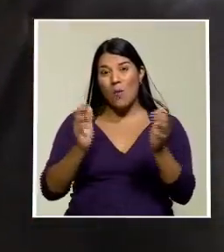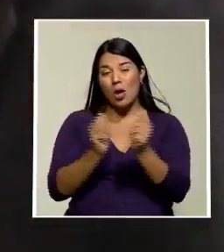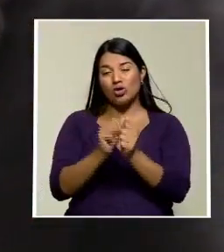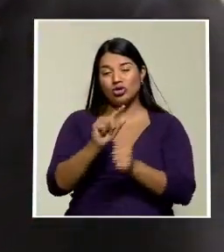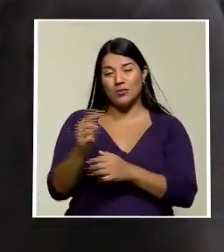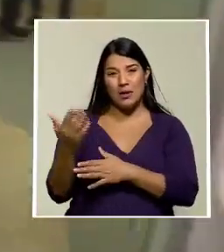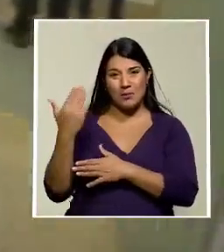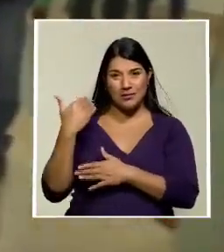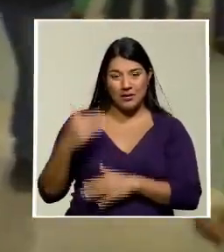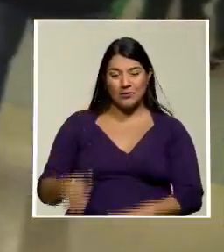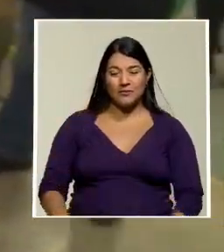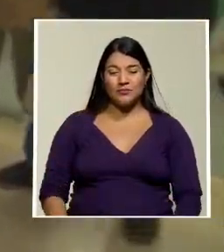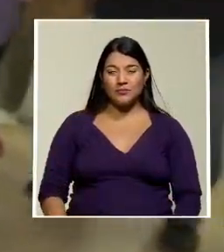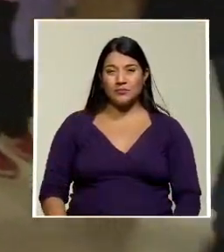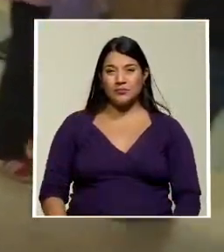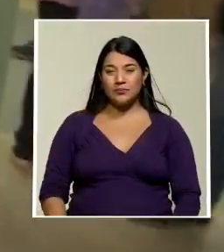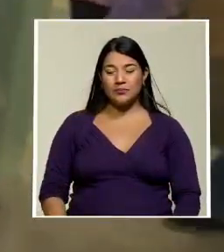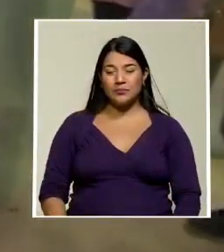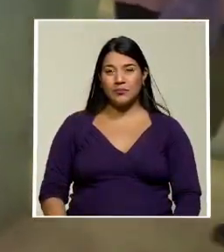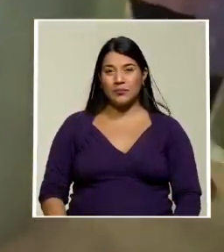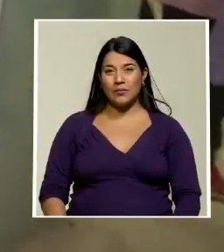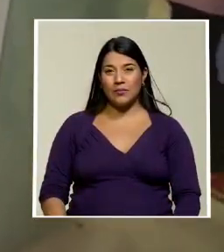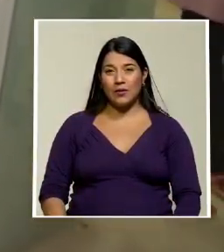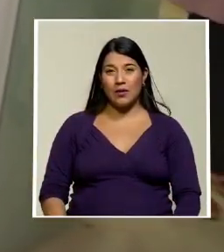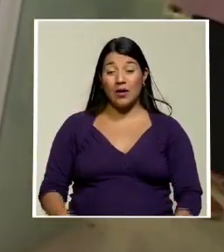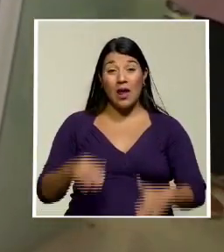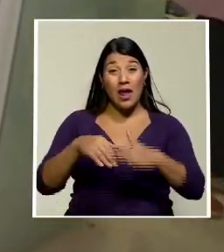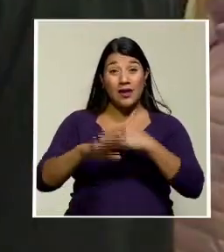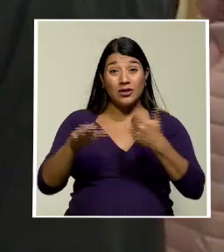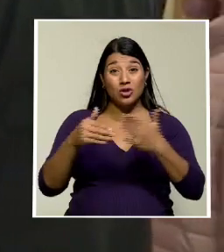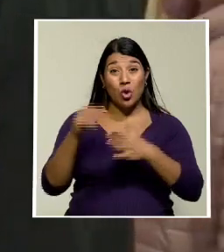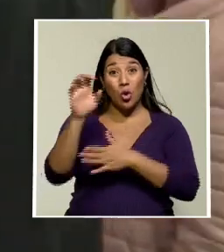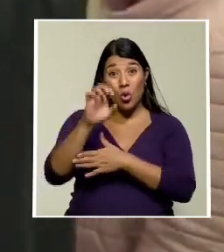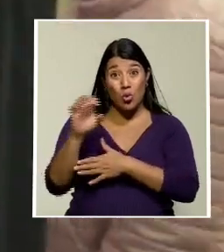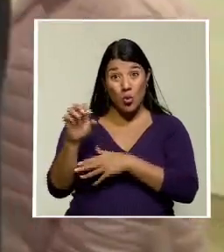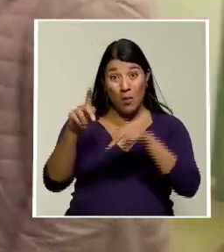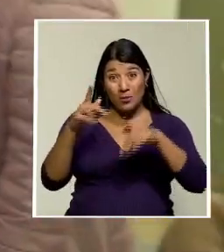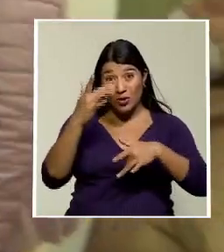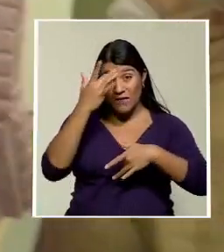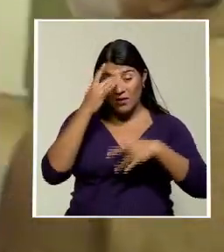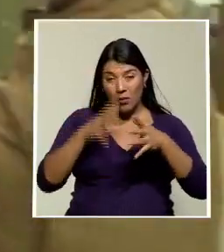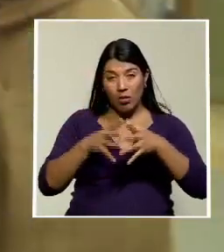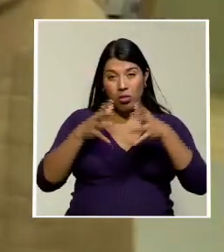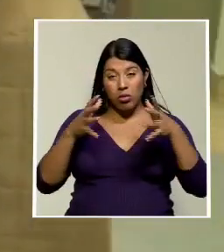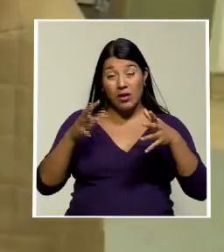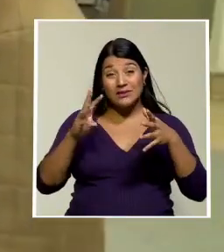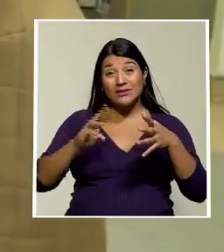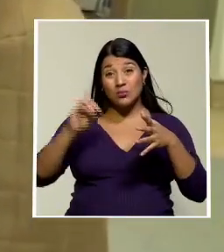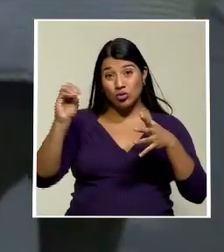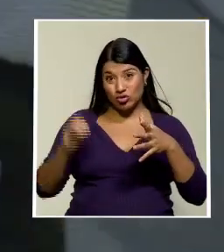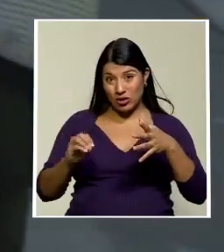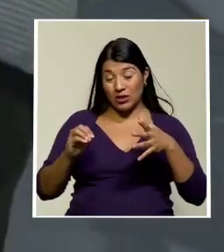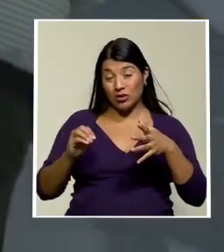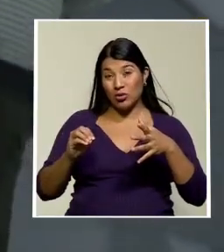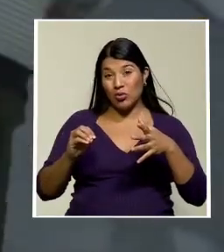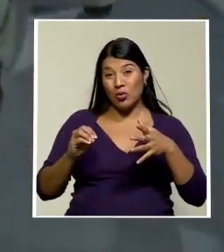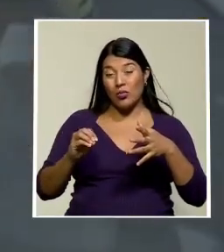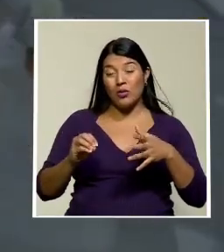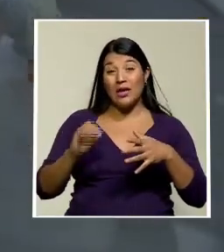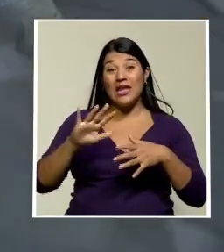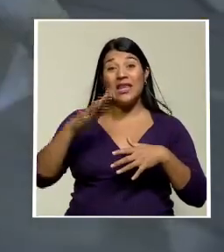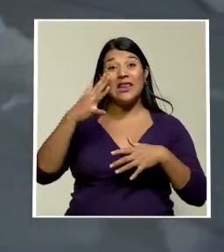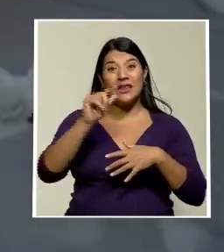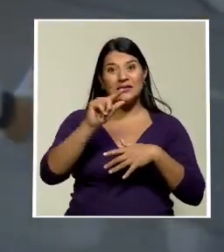pasado marzo en toda Europa los contagios han aumentado un 6% subiendo por quinta semana consecutiva